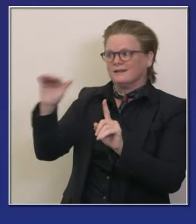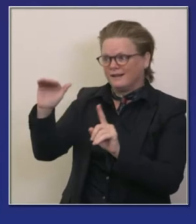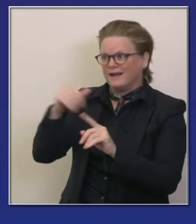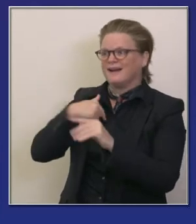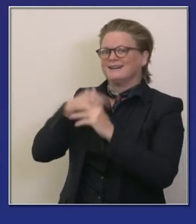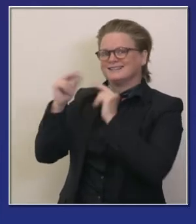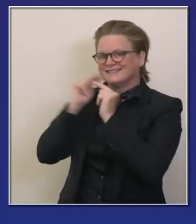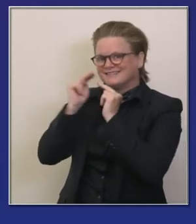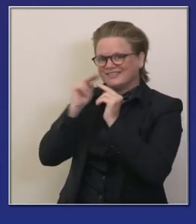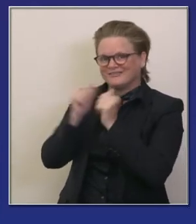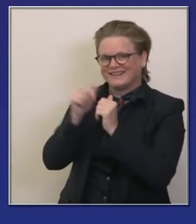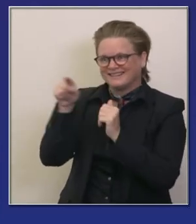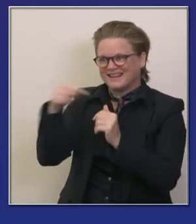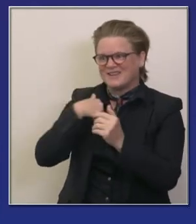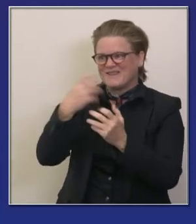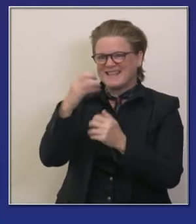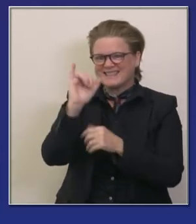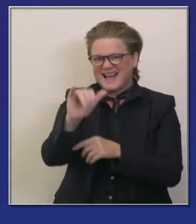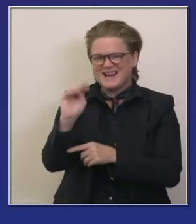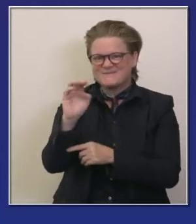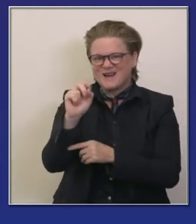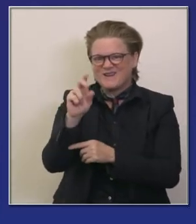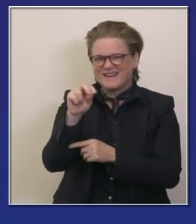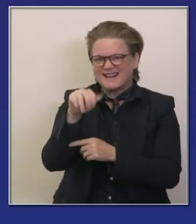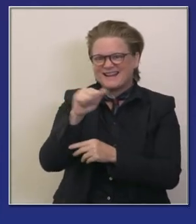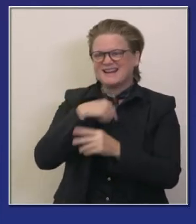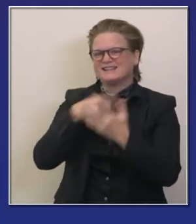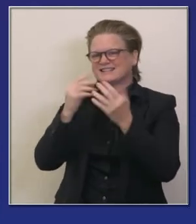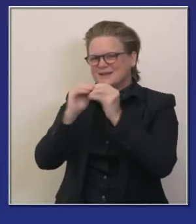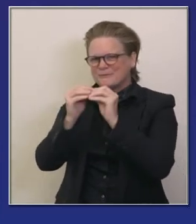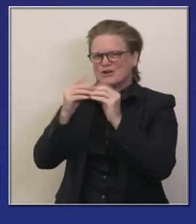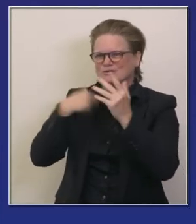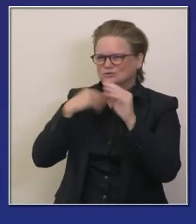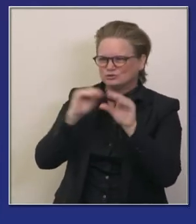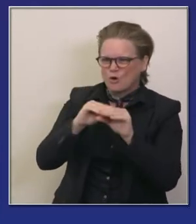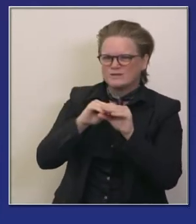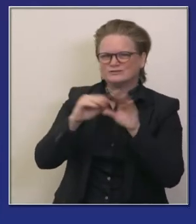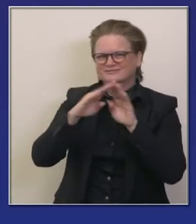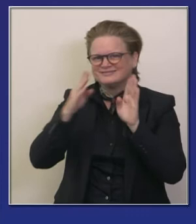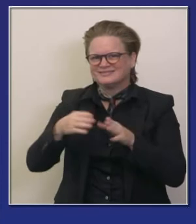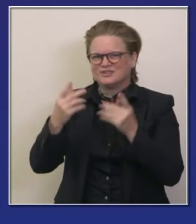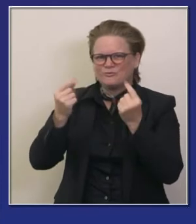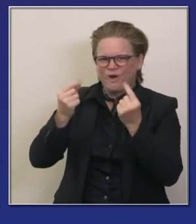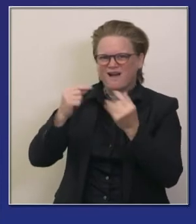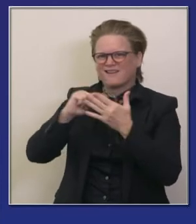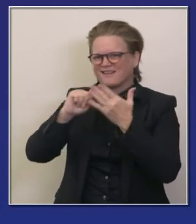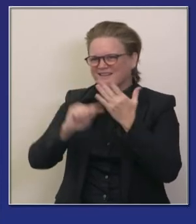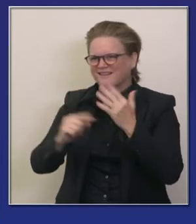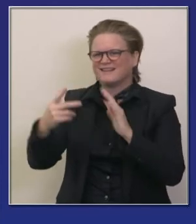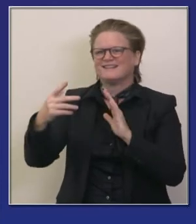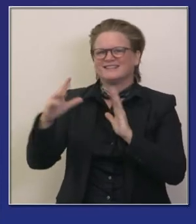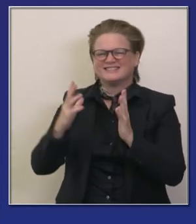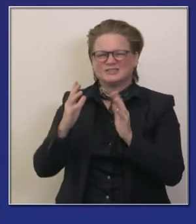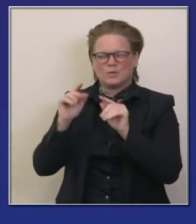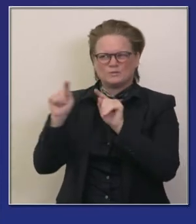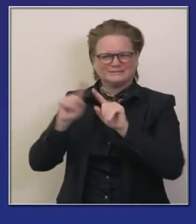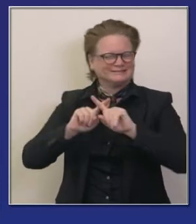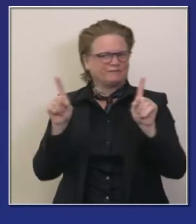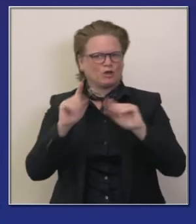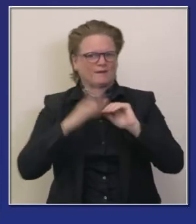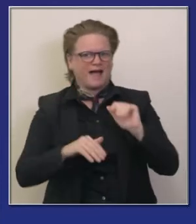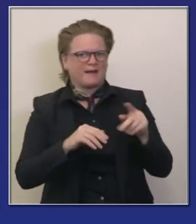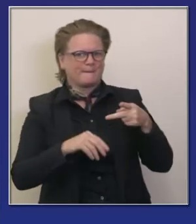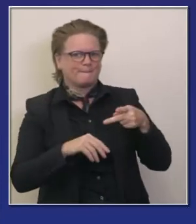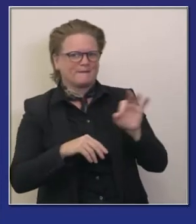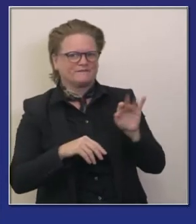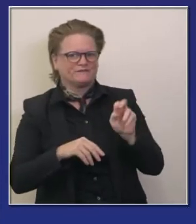requiere almacenaje ultra frío otro también frío pero no tan frío y por eso estos pedidos han